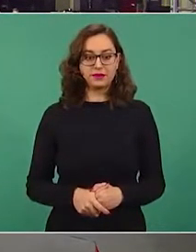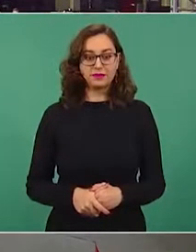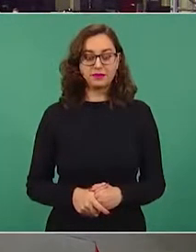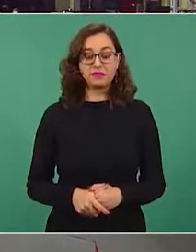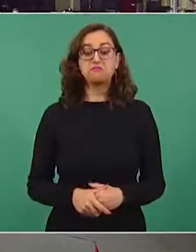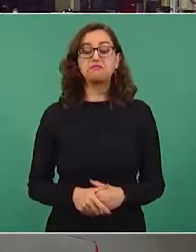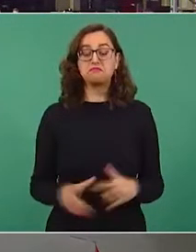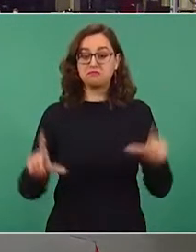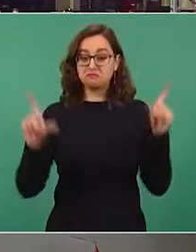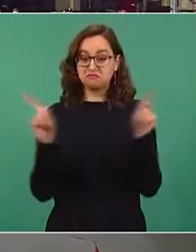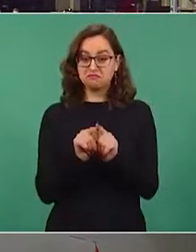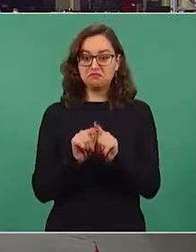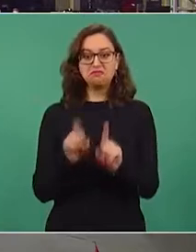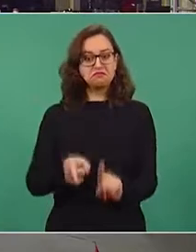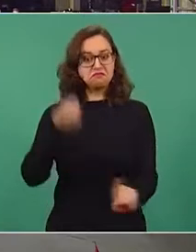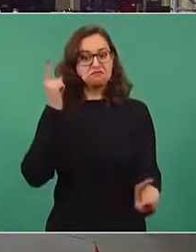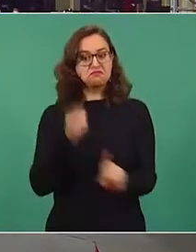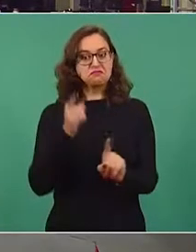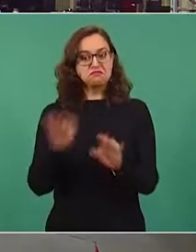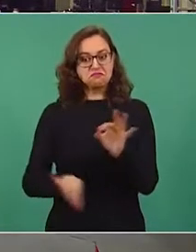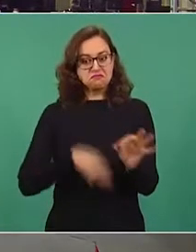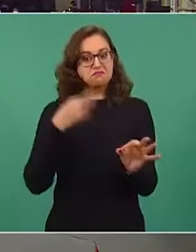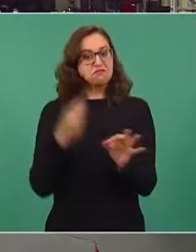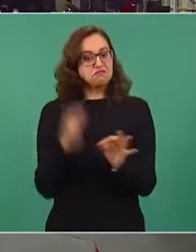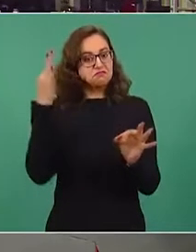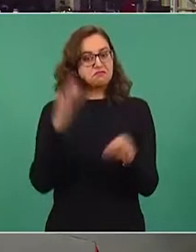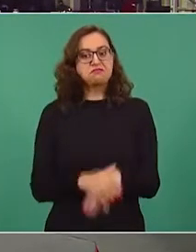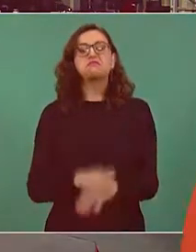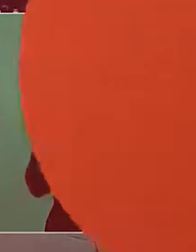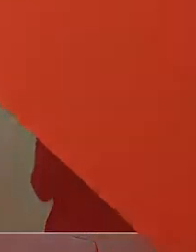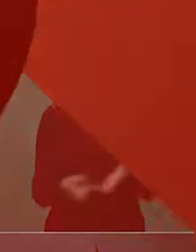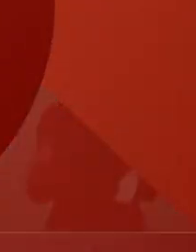Breve y bueno, doblemente bueno.